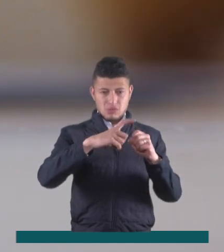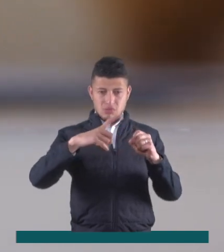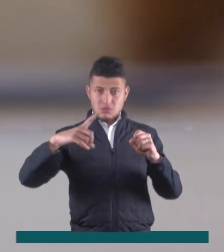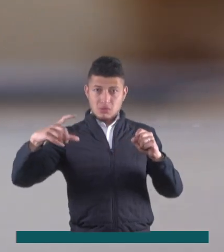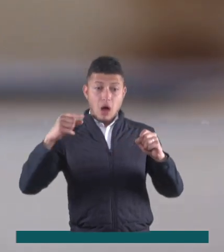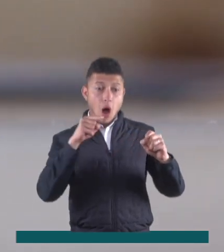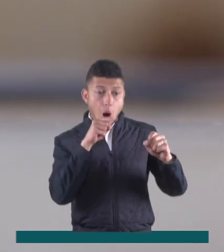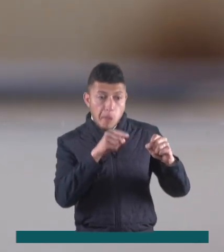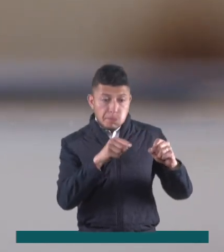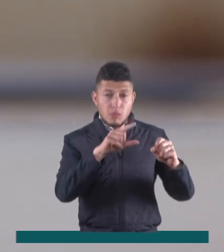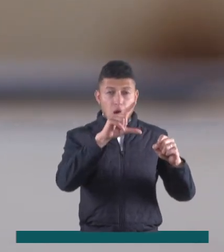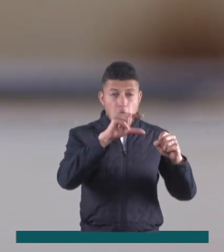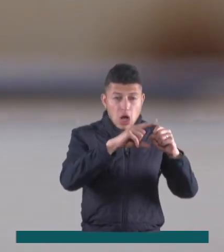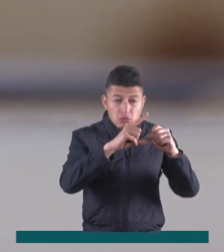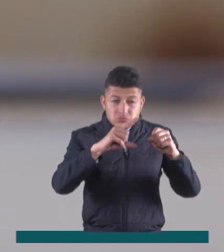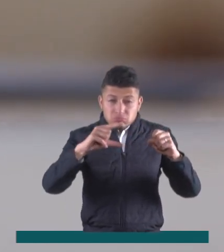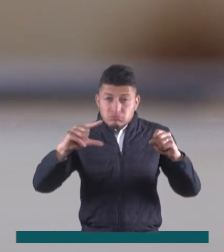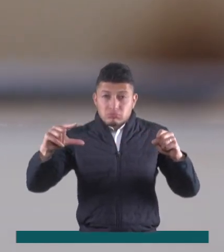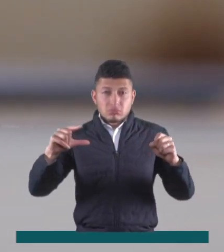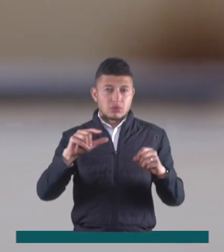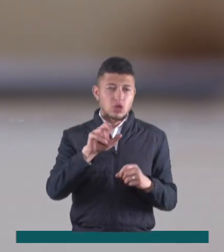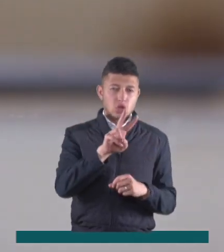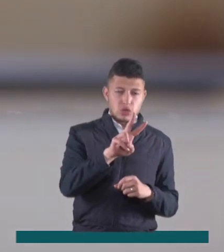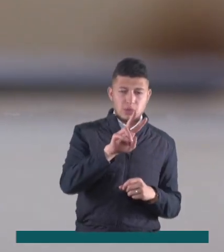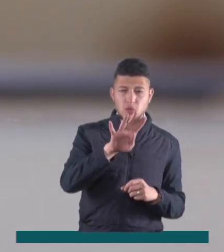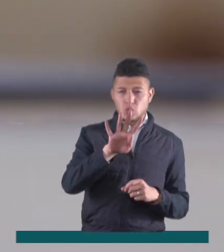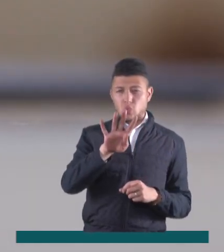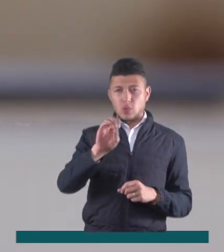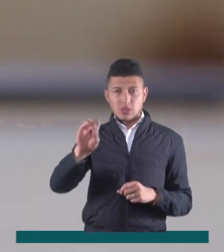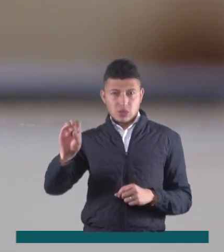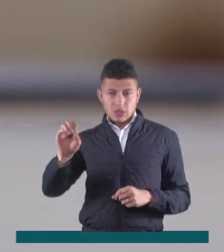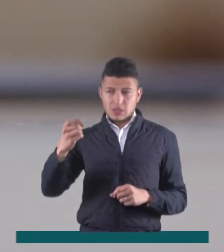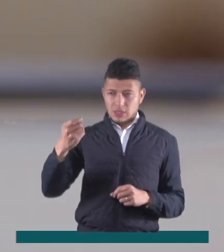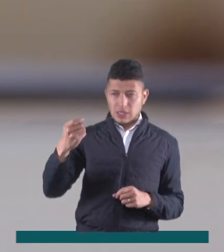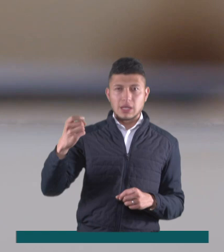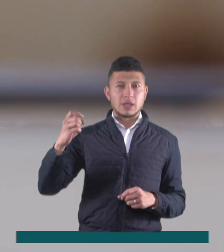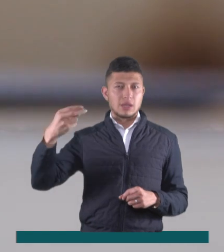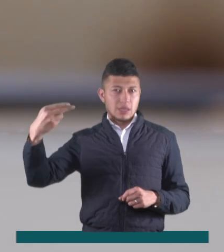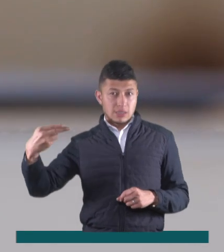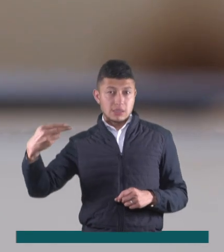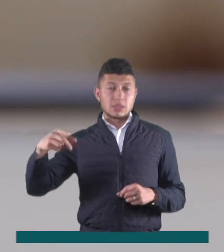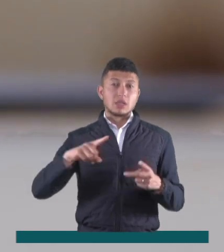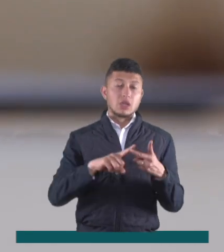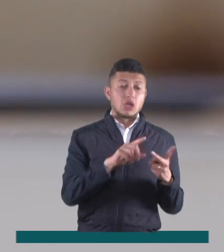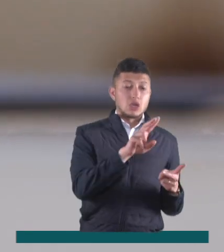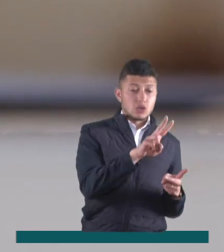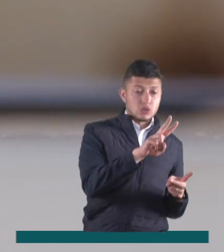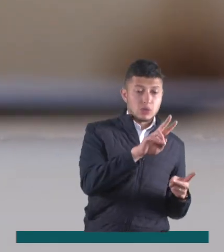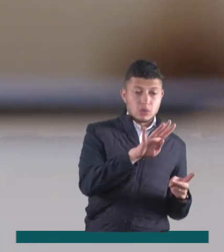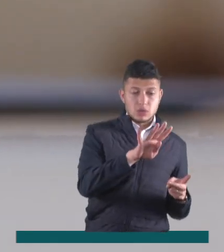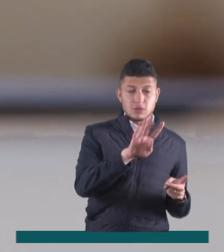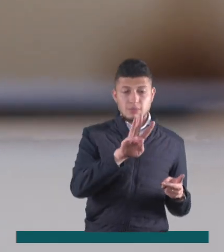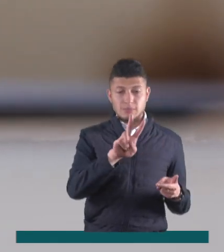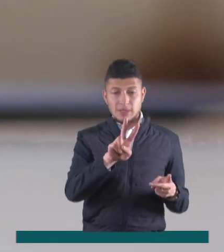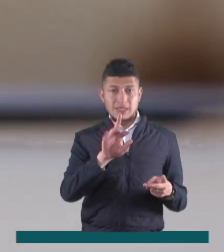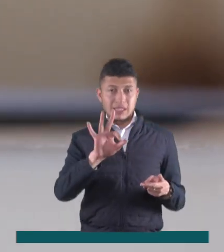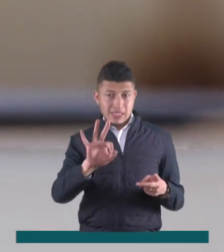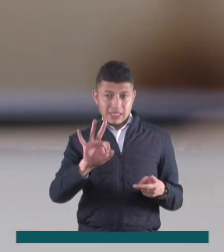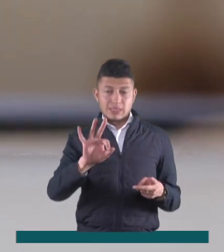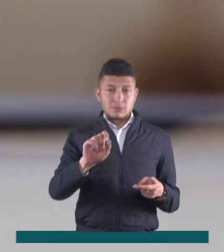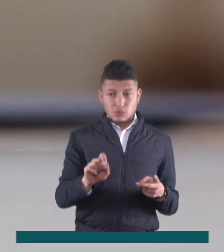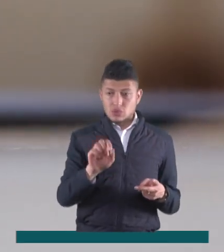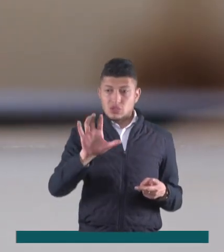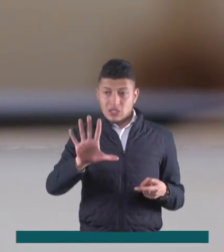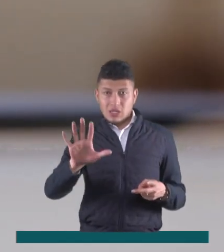de baja potencia en una banda de frecuencia de entre 2400 GHz y 2483.5 GHz. Ese